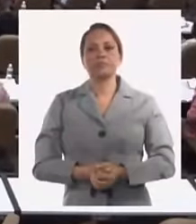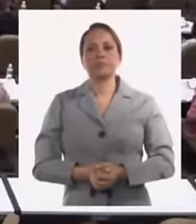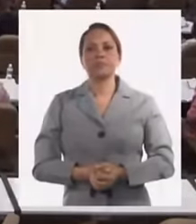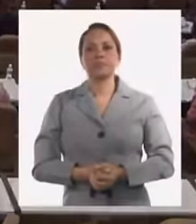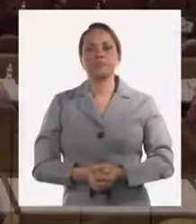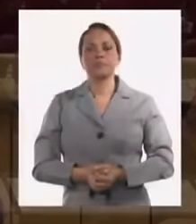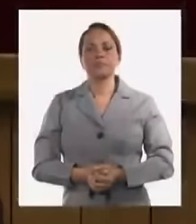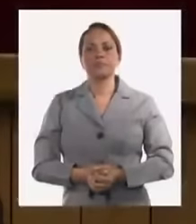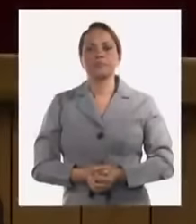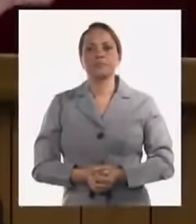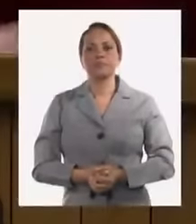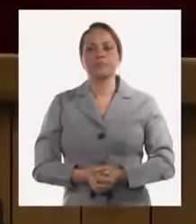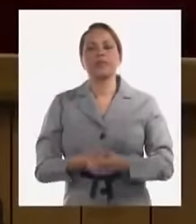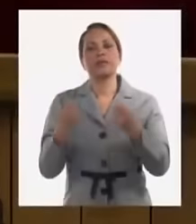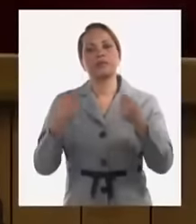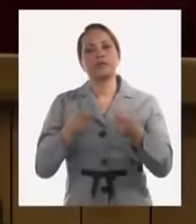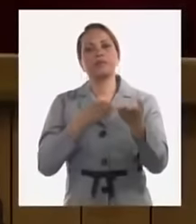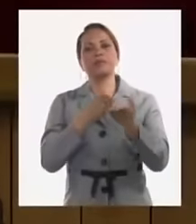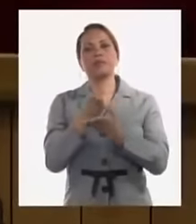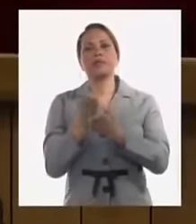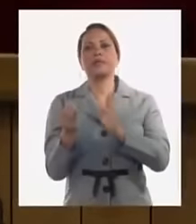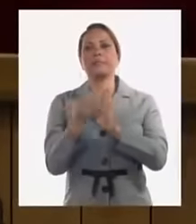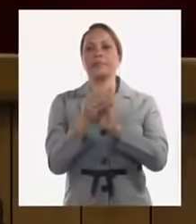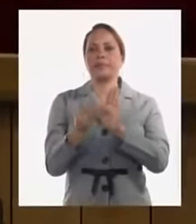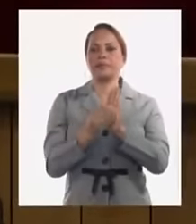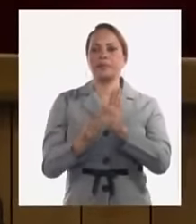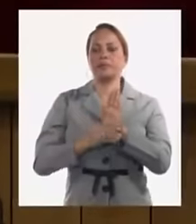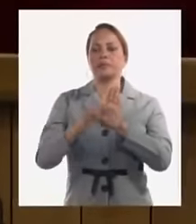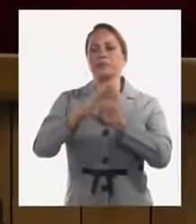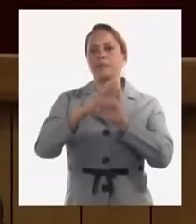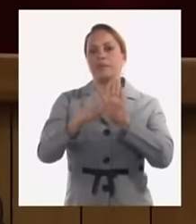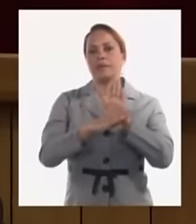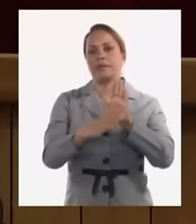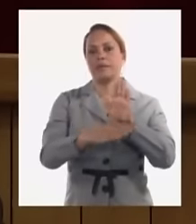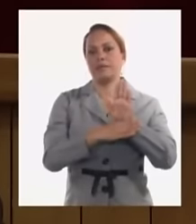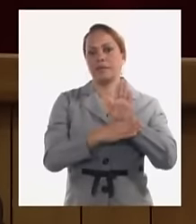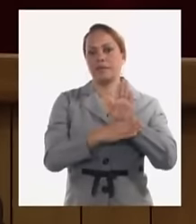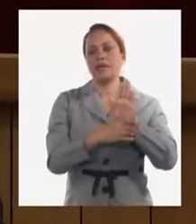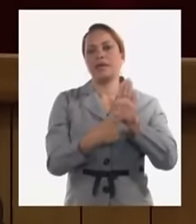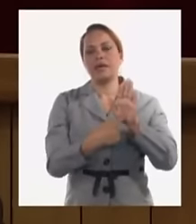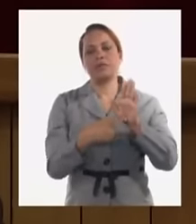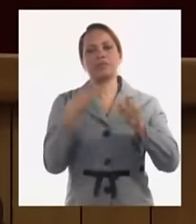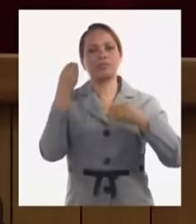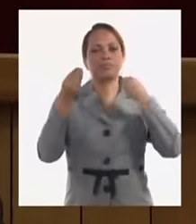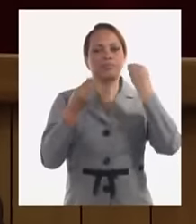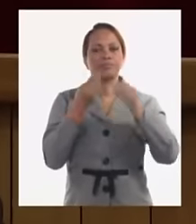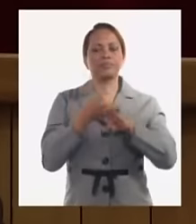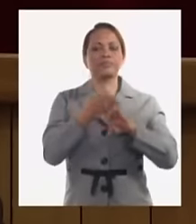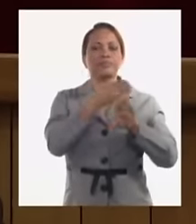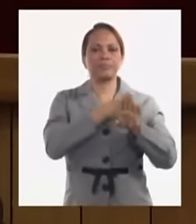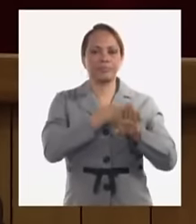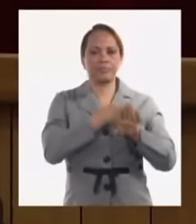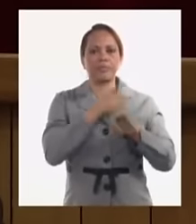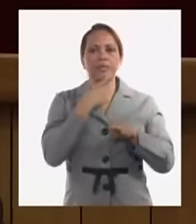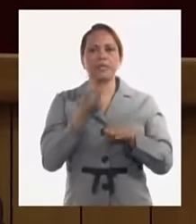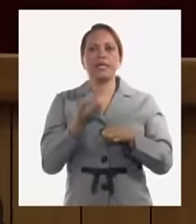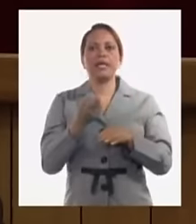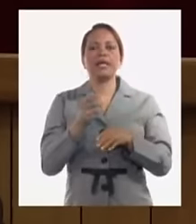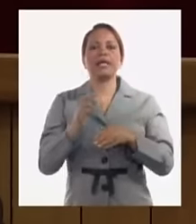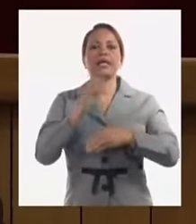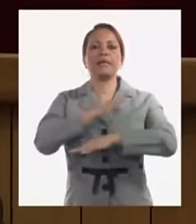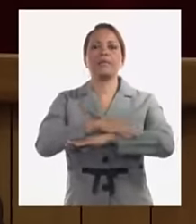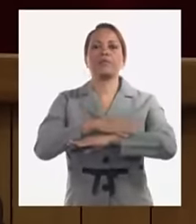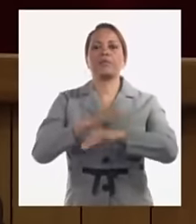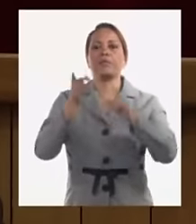tenemos que seguir en la implementación de estas medidas que han sido analizadas previamente en el buro políntico